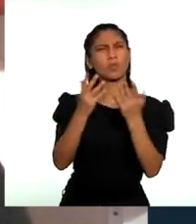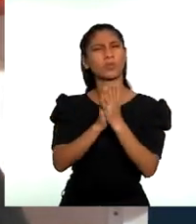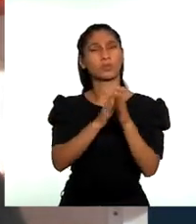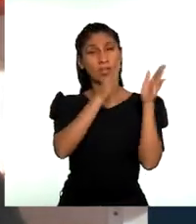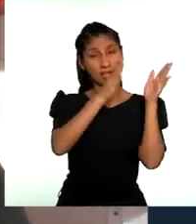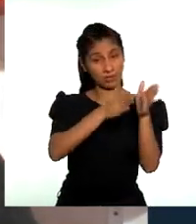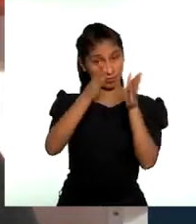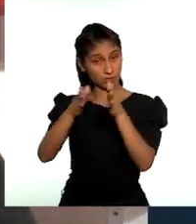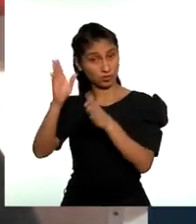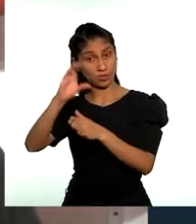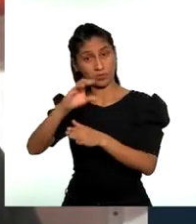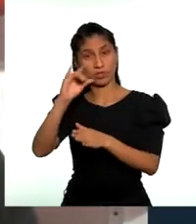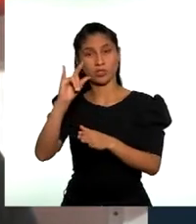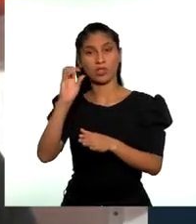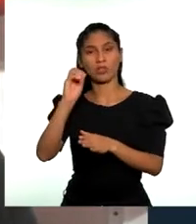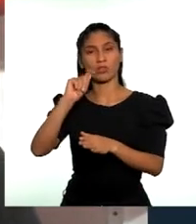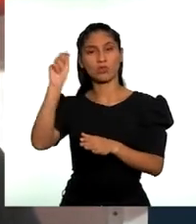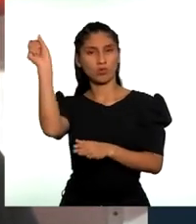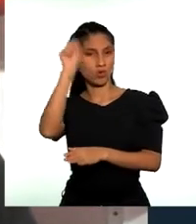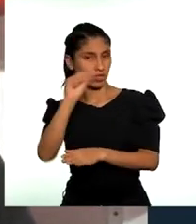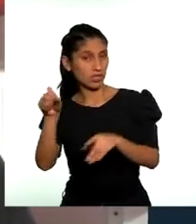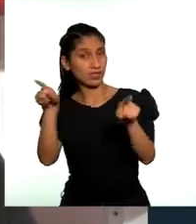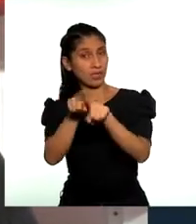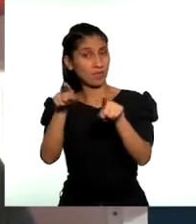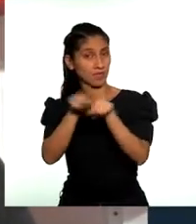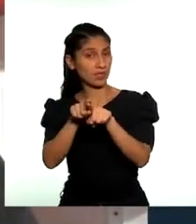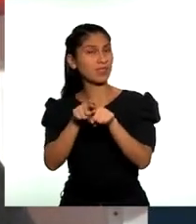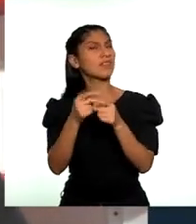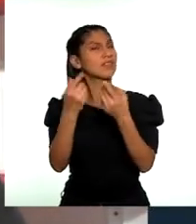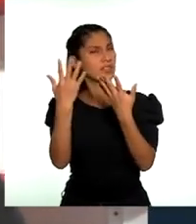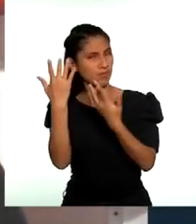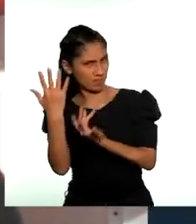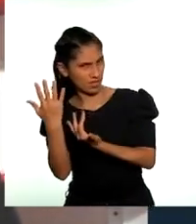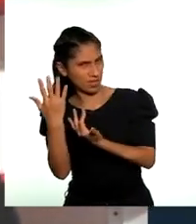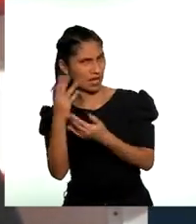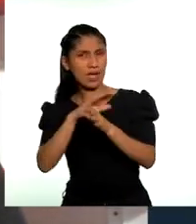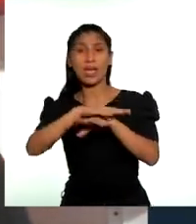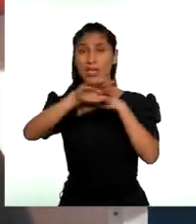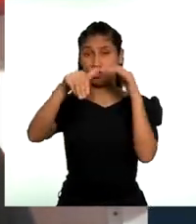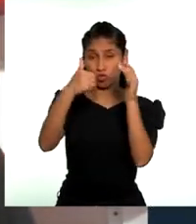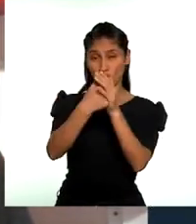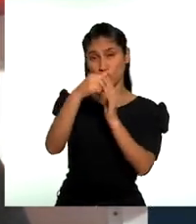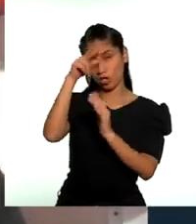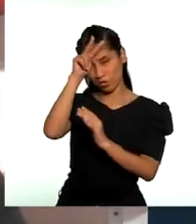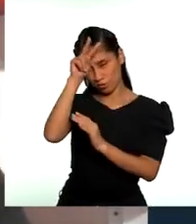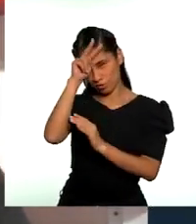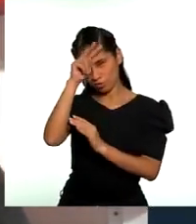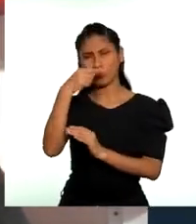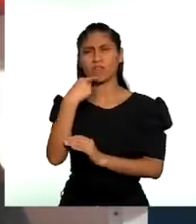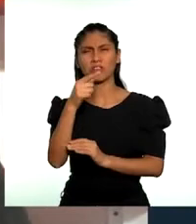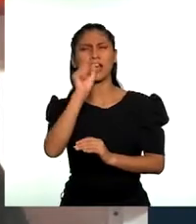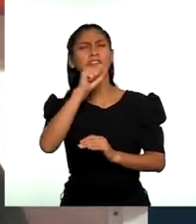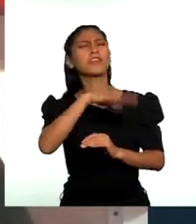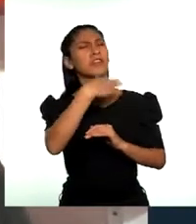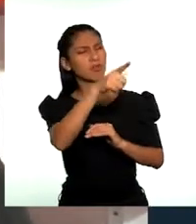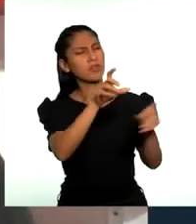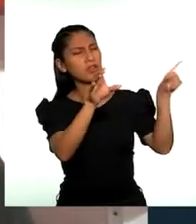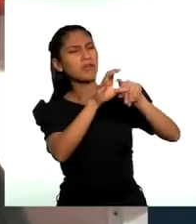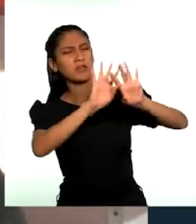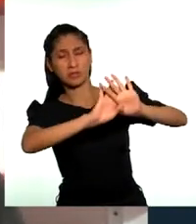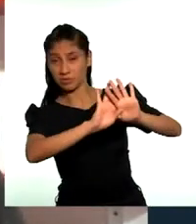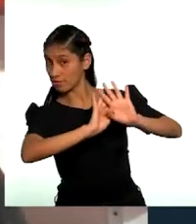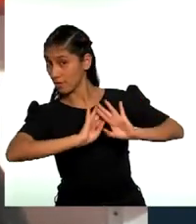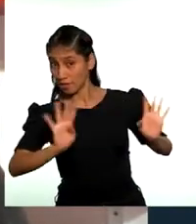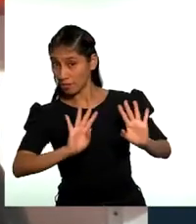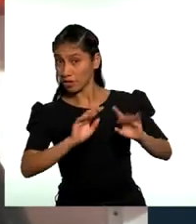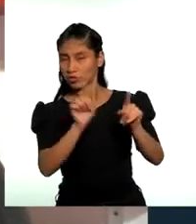regional y se espera a nivel nacional, no quede solamente en un mero formalismo, sino que establezca